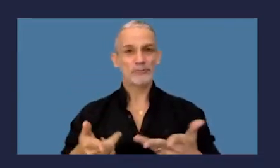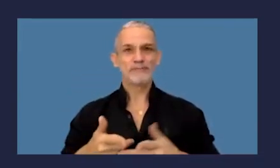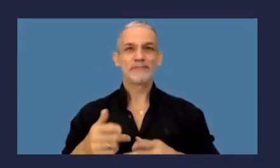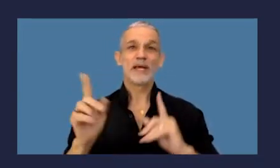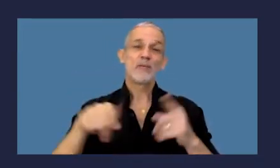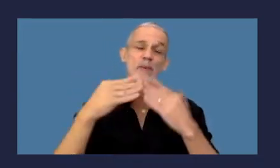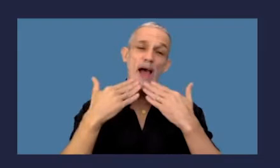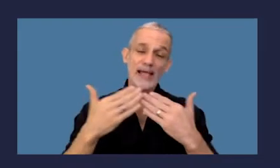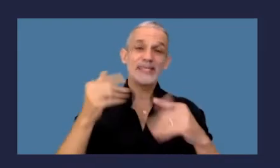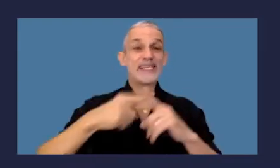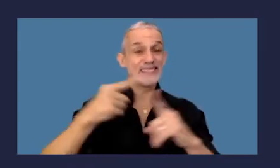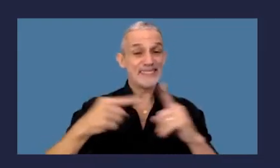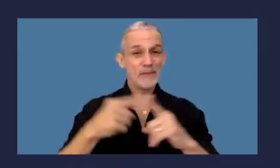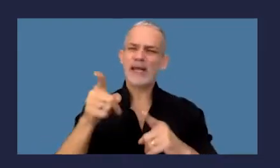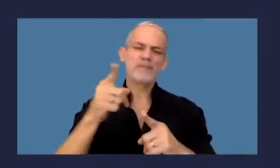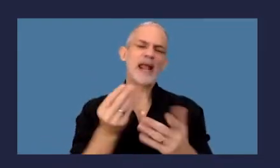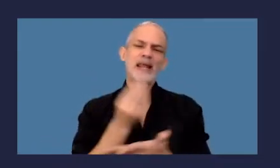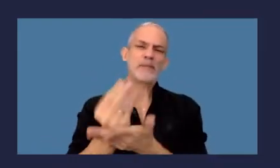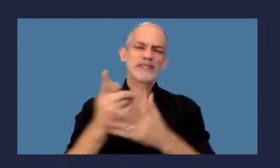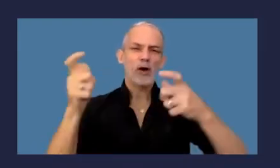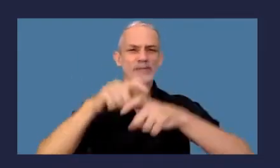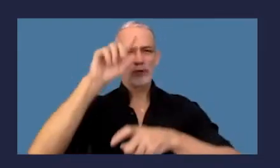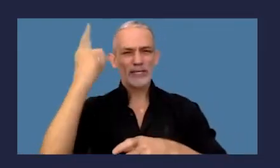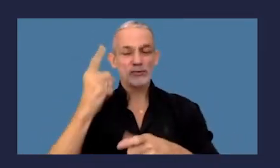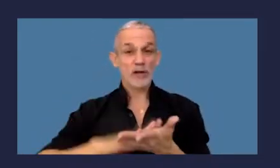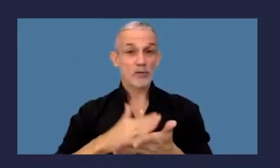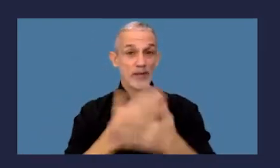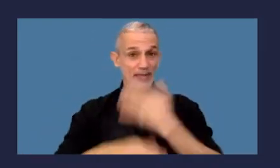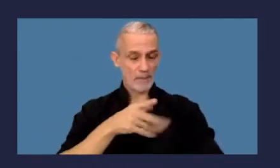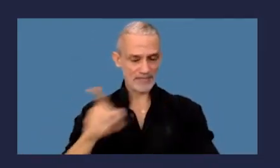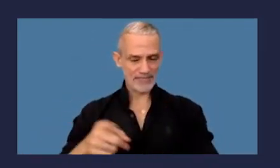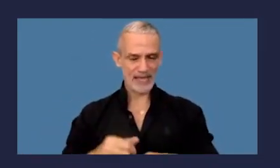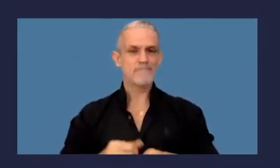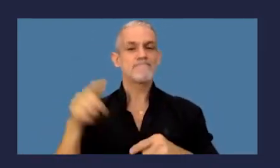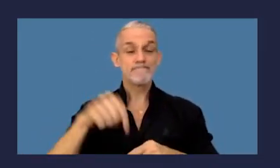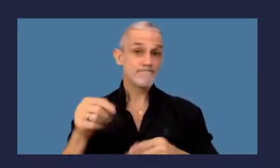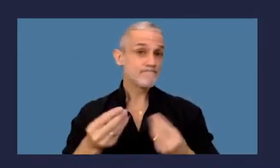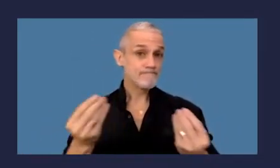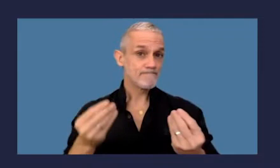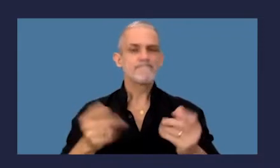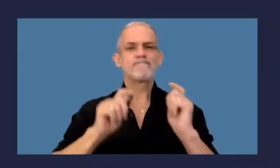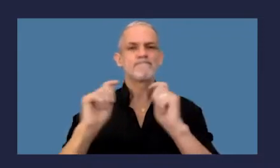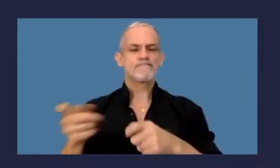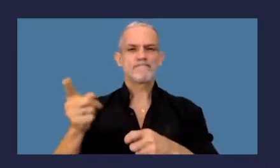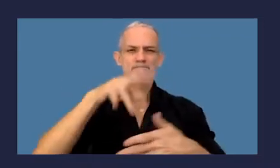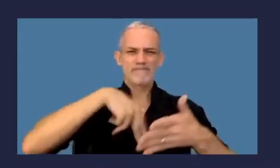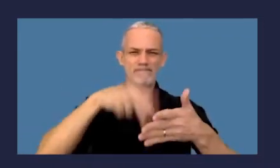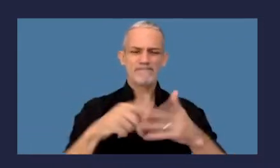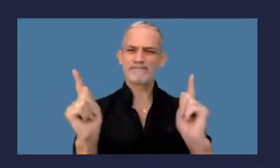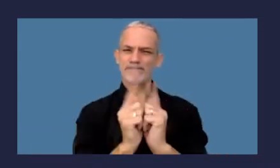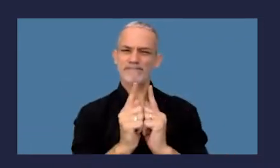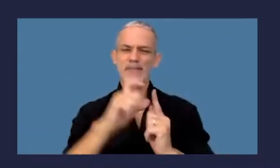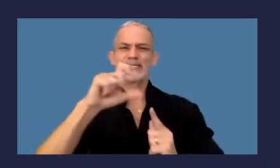agradecer, como siempre, a Ximena Caruso, que ella es representante de la Comisión Nacional de Discapacidad. Ahora pasaré a leerles un poquito